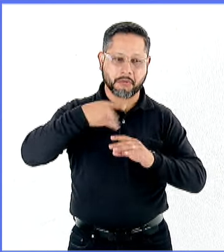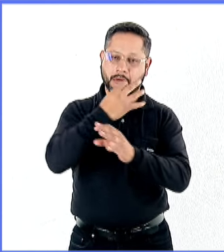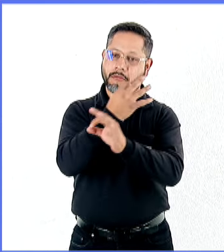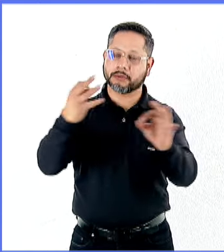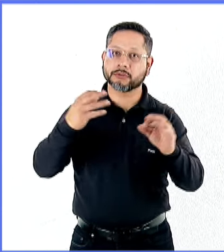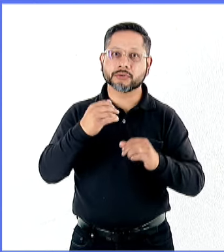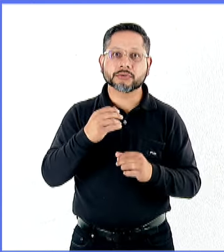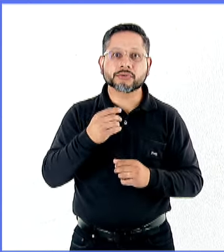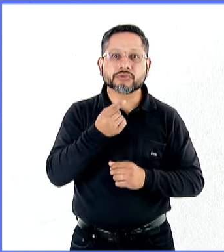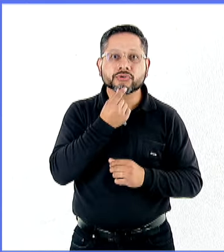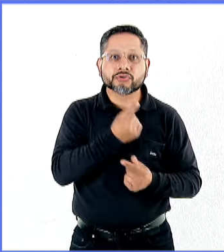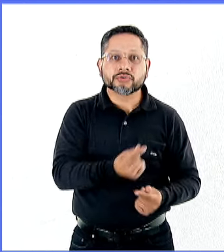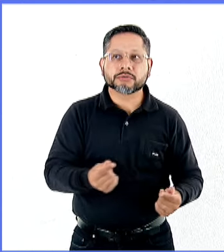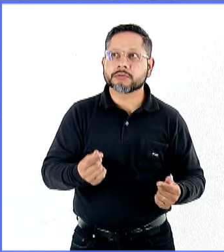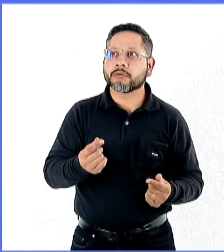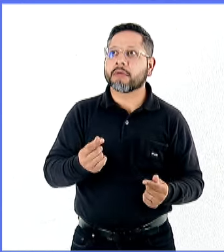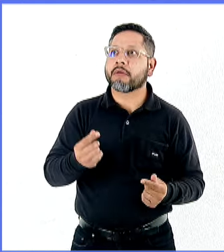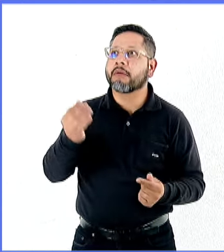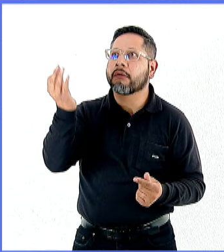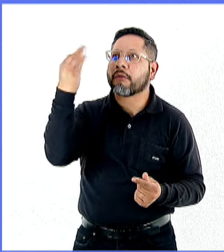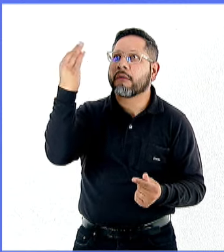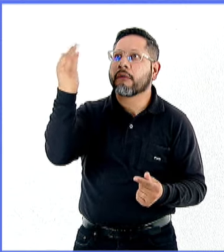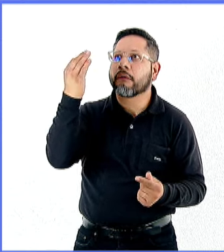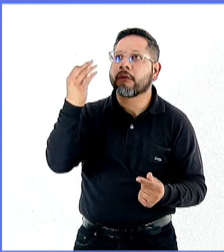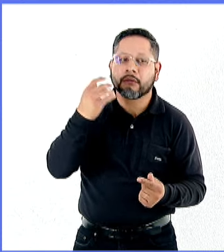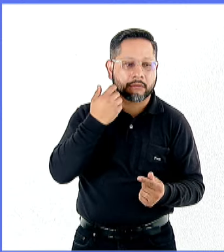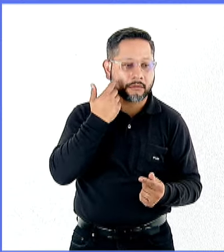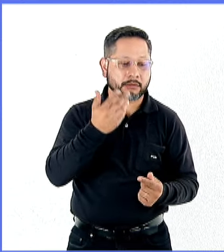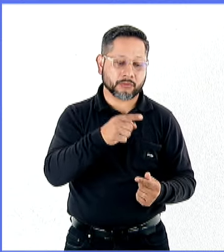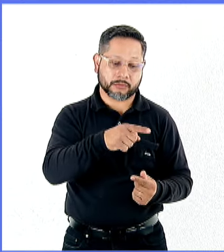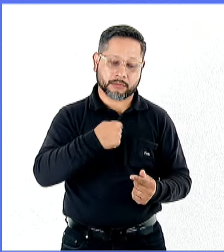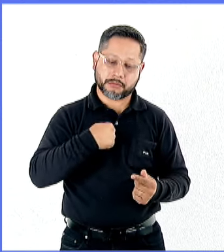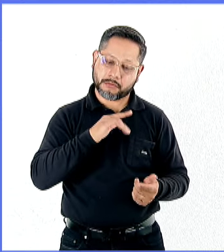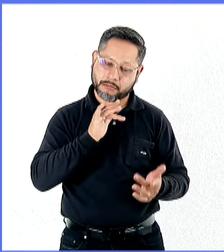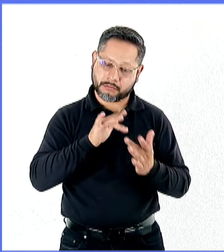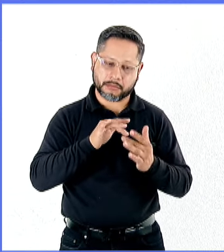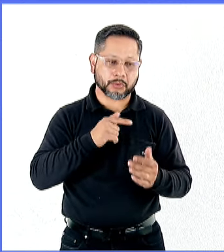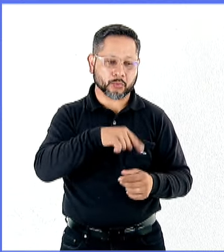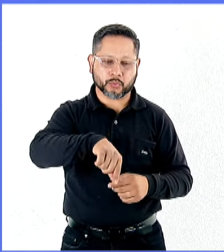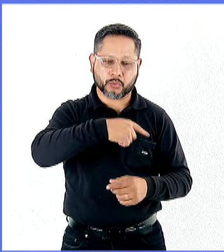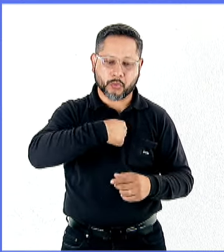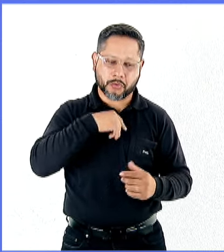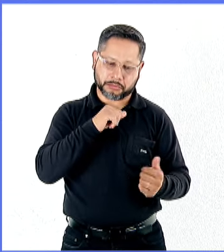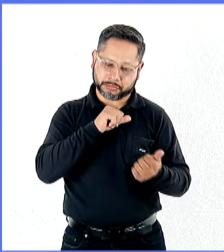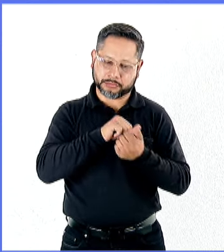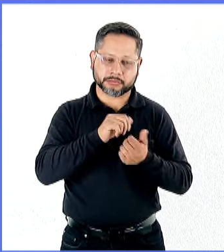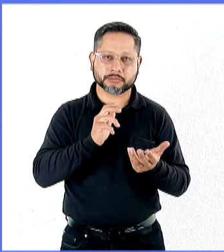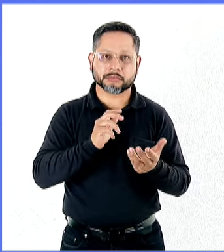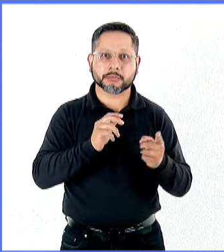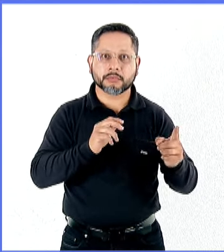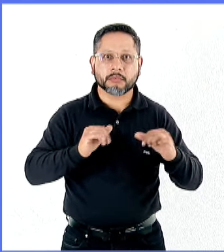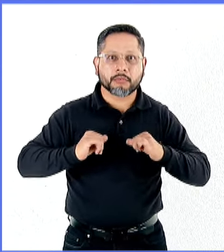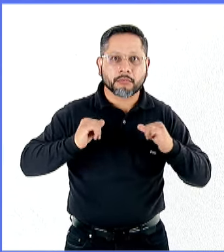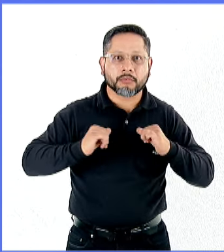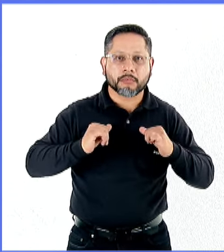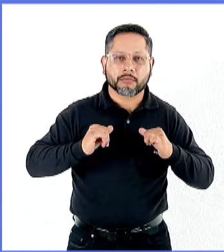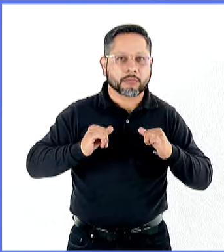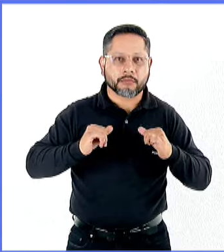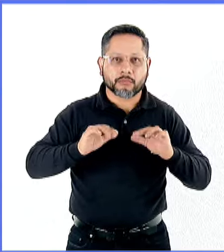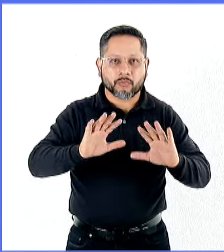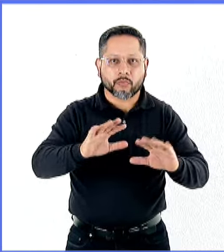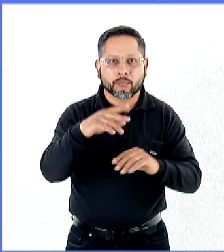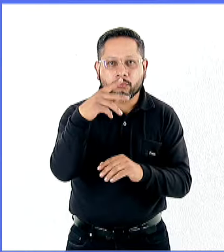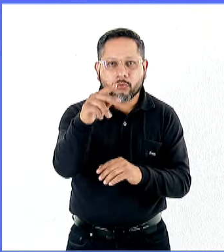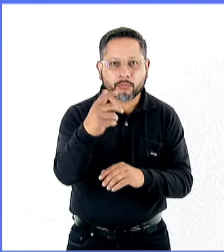inclusive llevarlos a un chantaje de un contacto sexual directo. Si las y los menores suelen aislarse, no dejan que nadie tome su